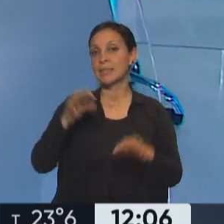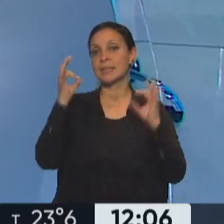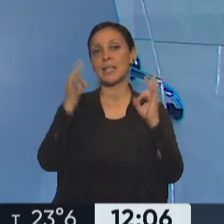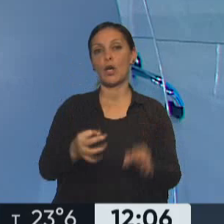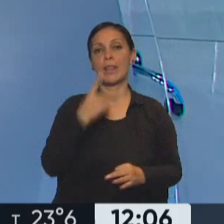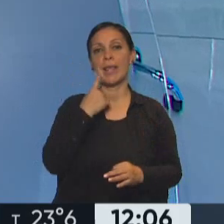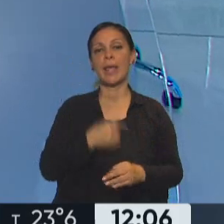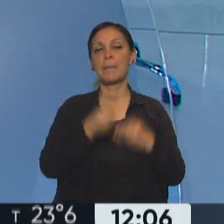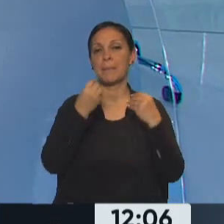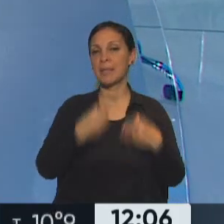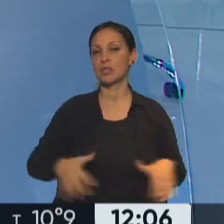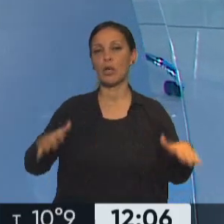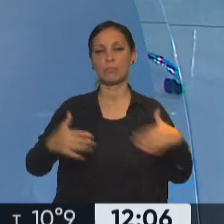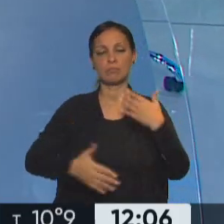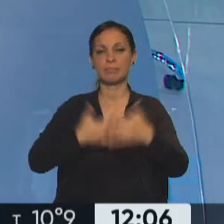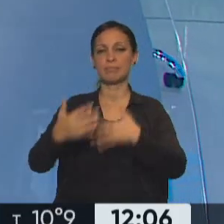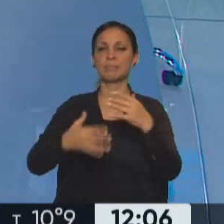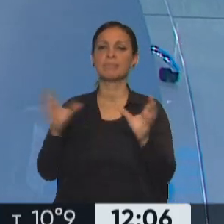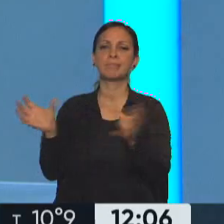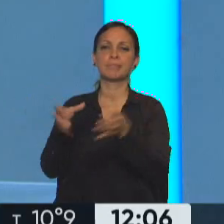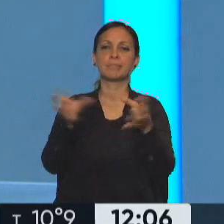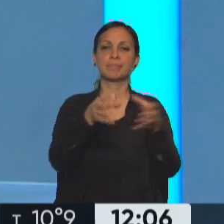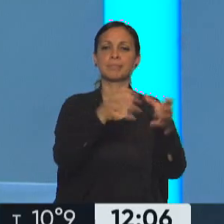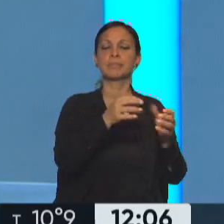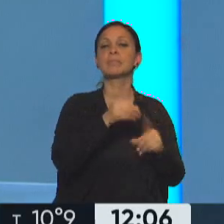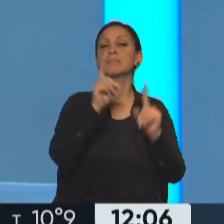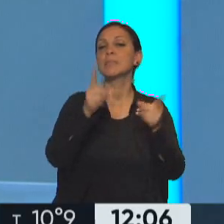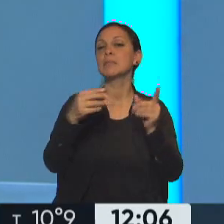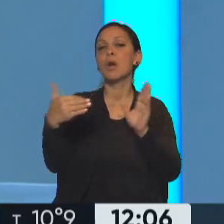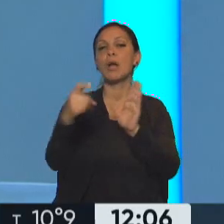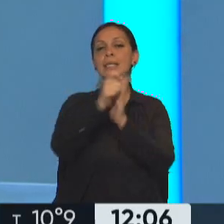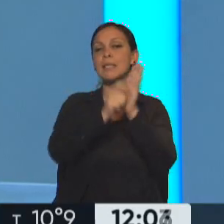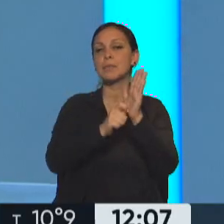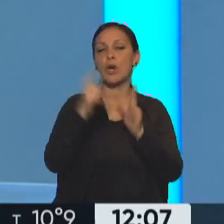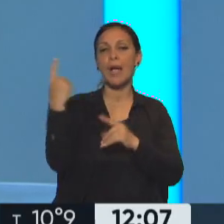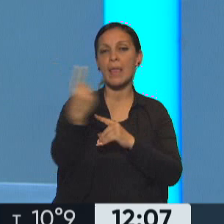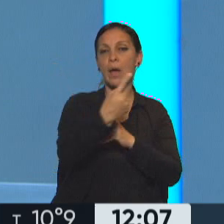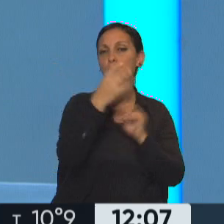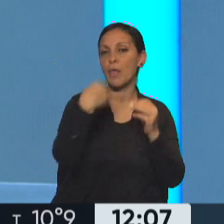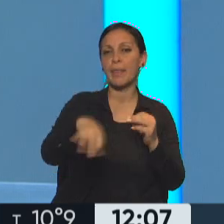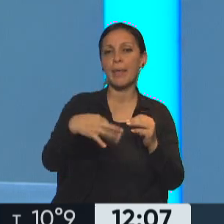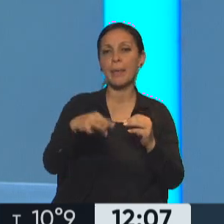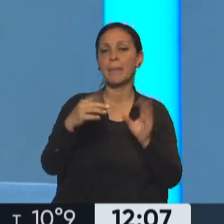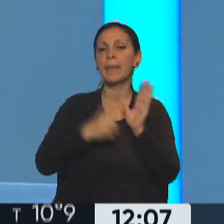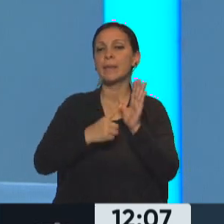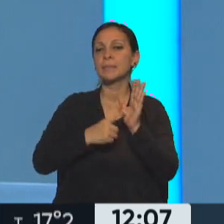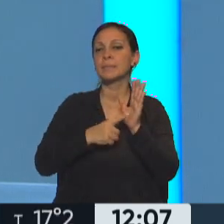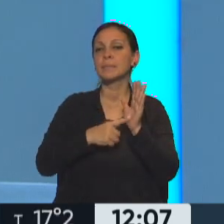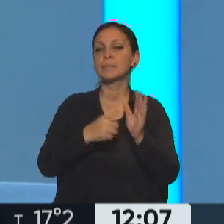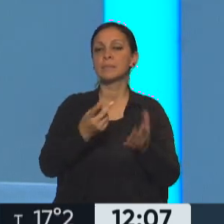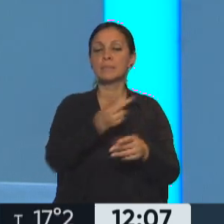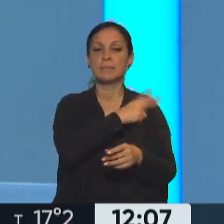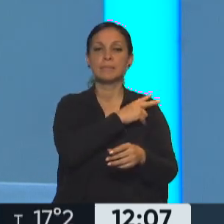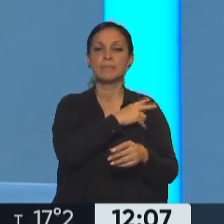inicio del proceso de segmentación con la inscripción que tendrán que hacer los titulares, los jefes de hogar, porque